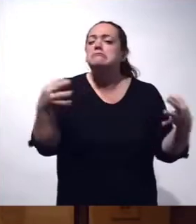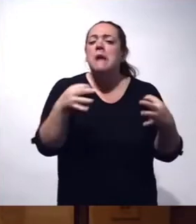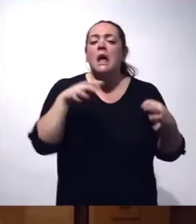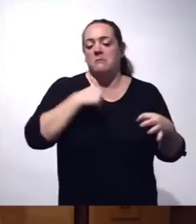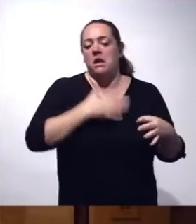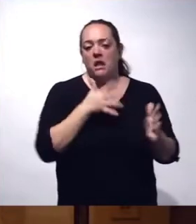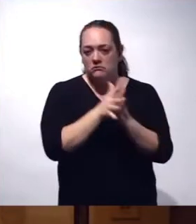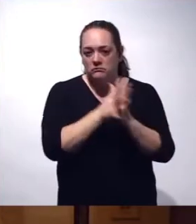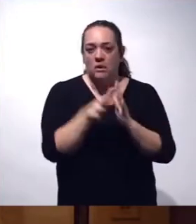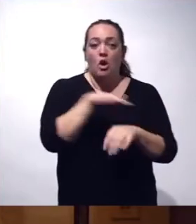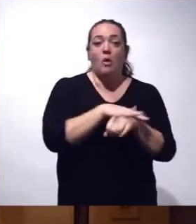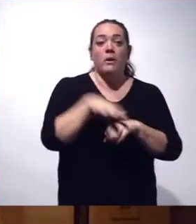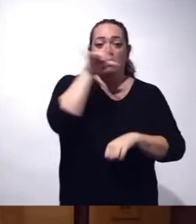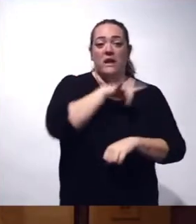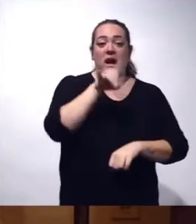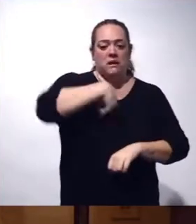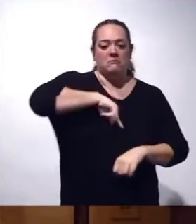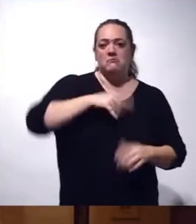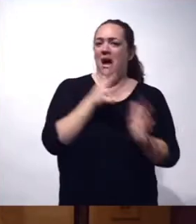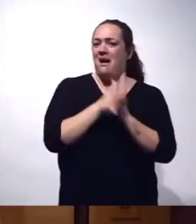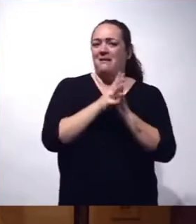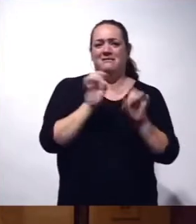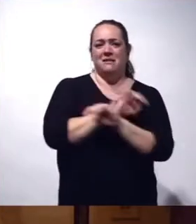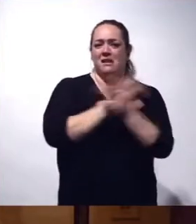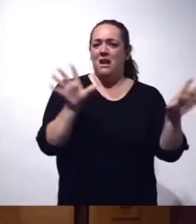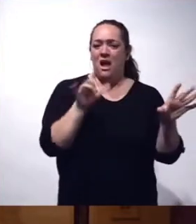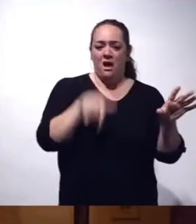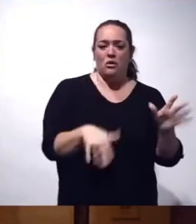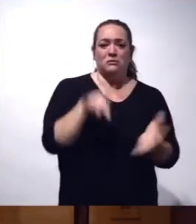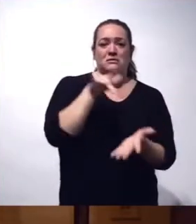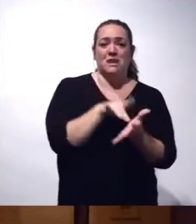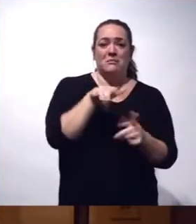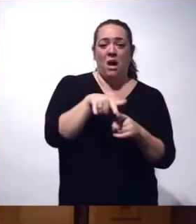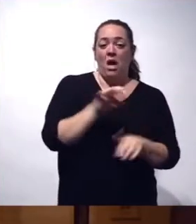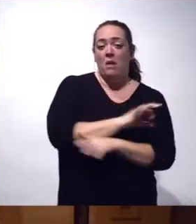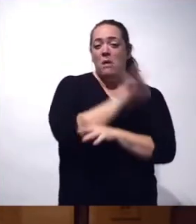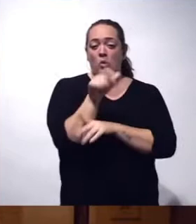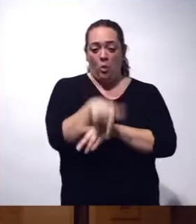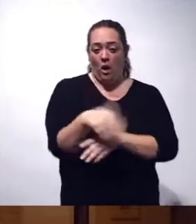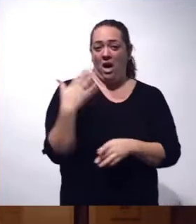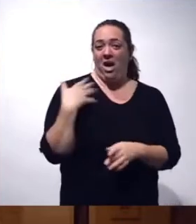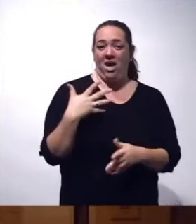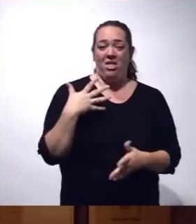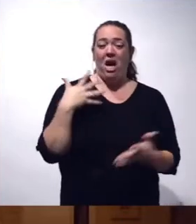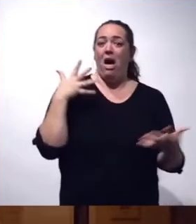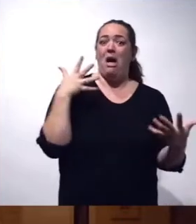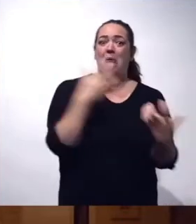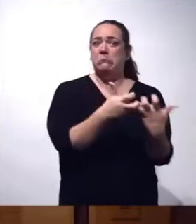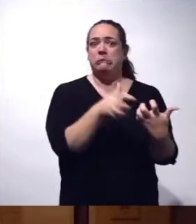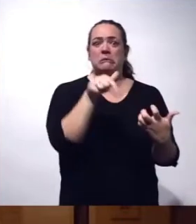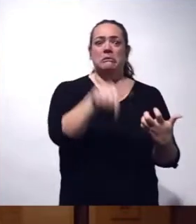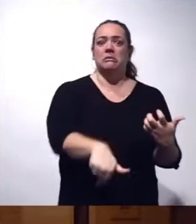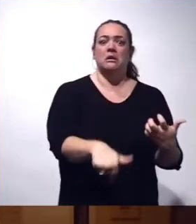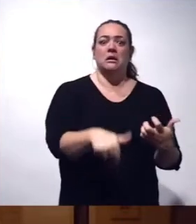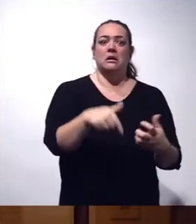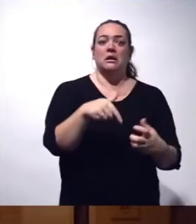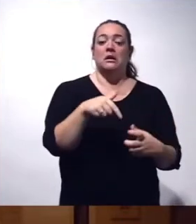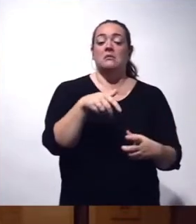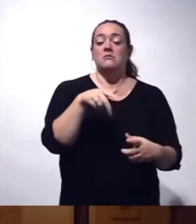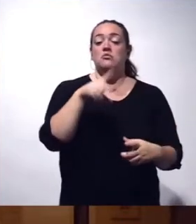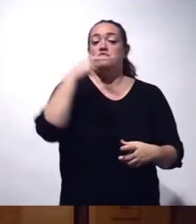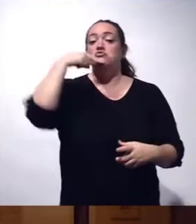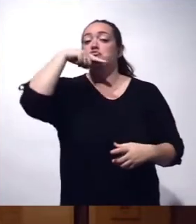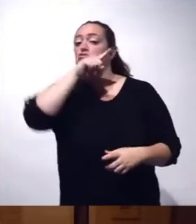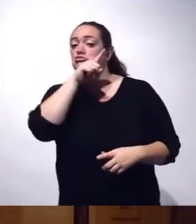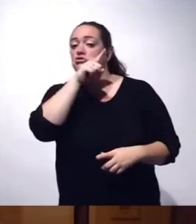Desde el gobierno de Canarias, si queremos ser claros, y con respecto a lo que se ha producido en la madrugada de hoy, con el ataque e invasión de Rusia del